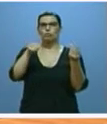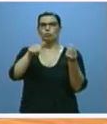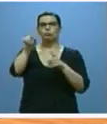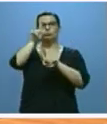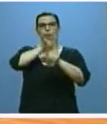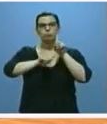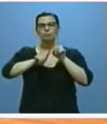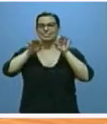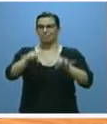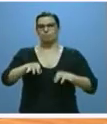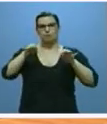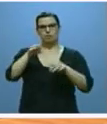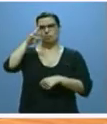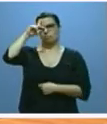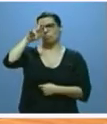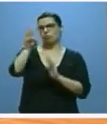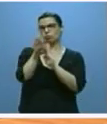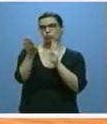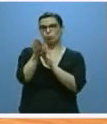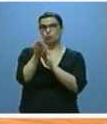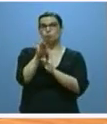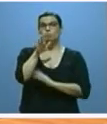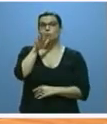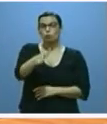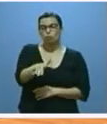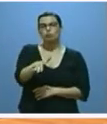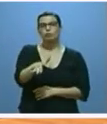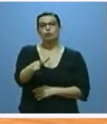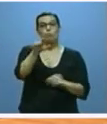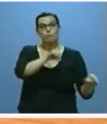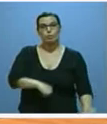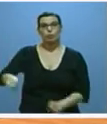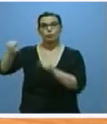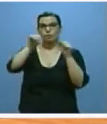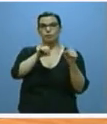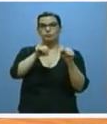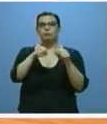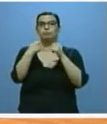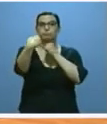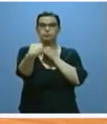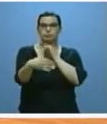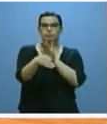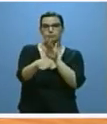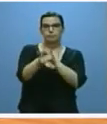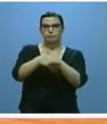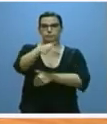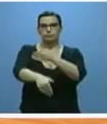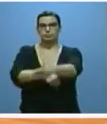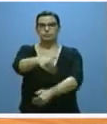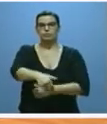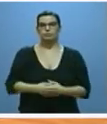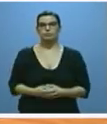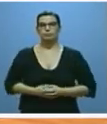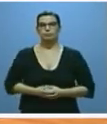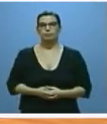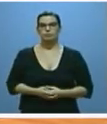motivos de gran preocupación. Por ello se mantienen las líneas de protección ya existentes y entre ellas la más relevante que son